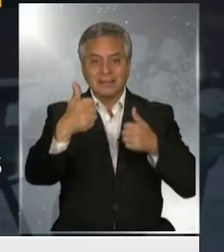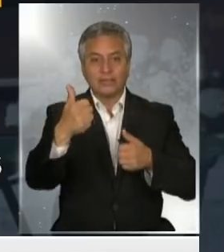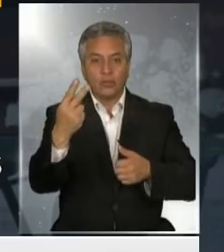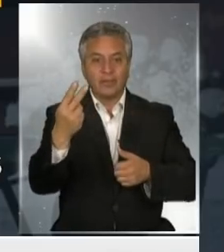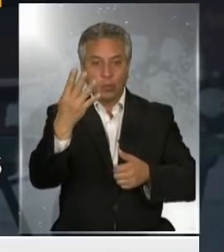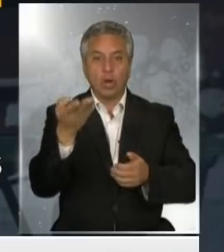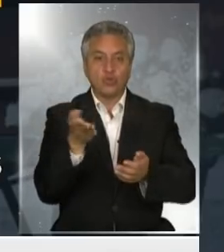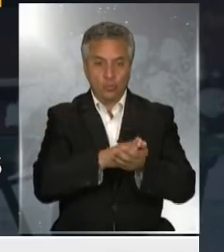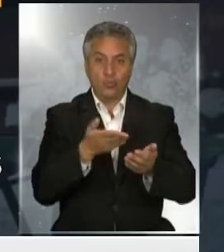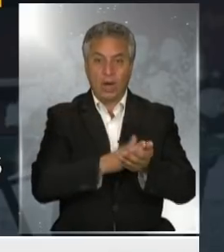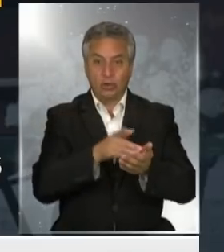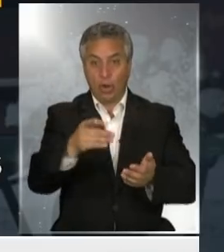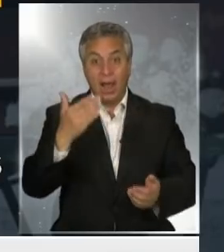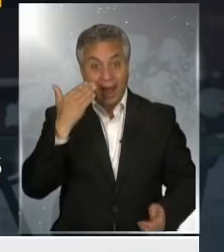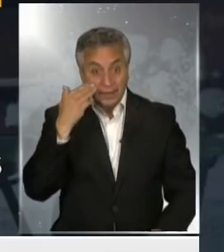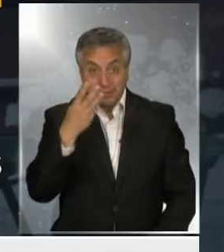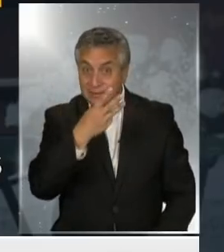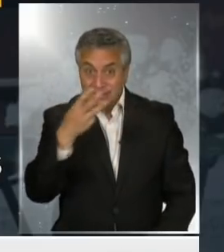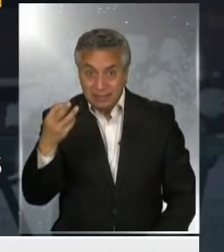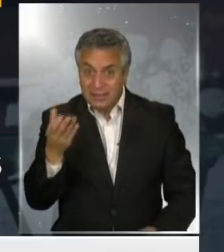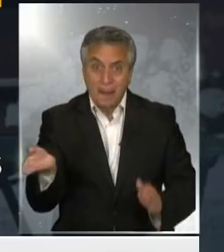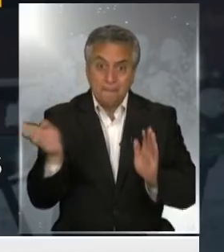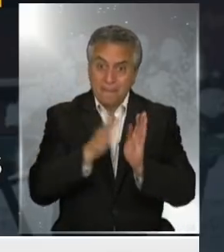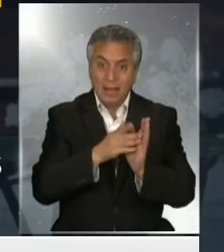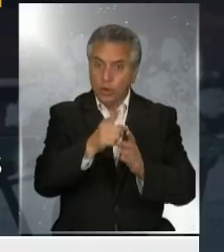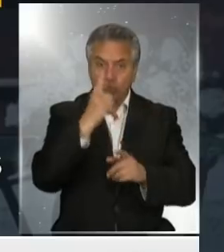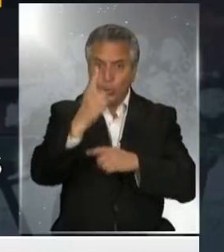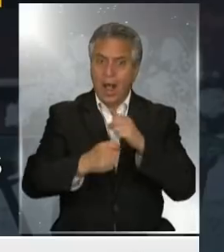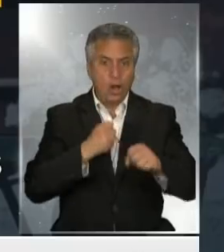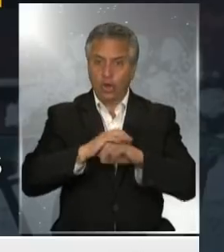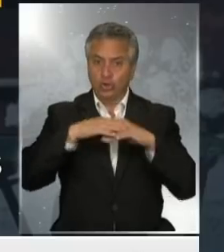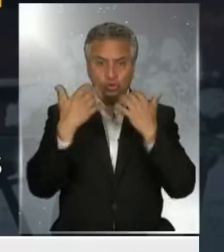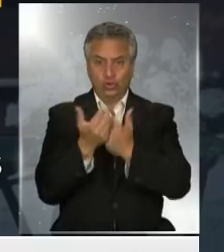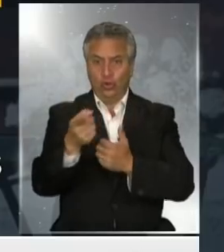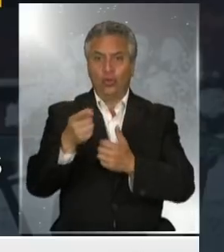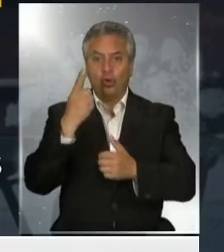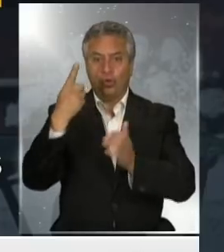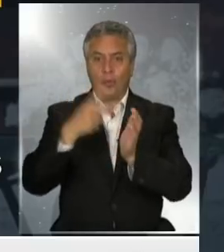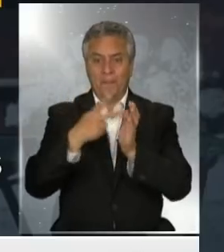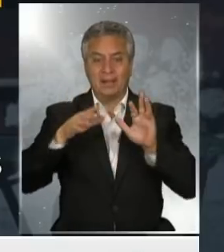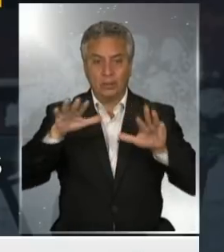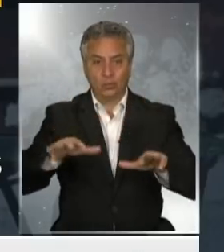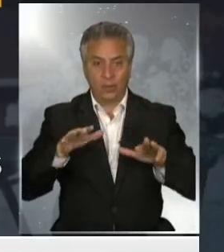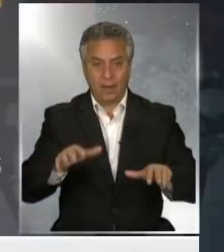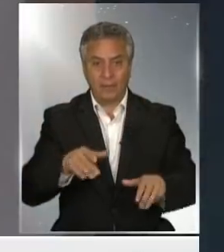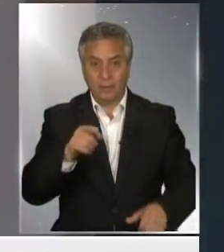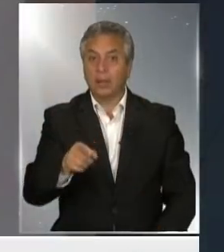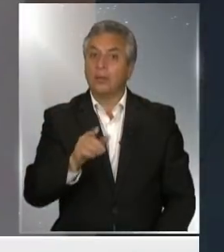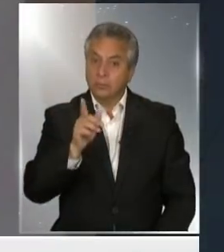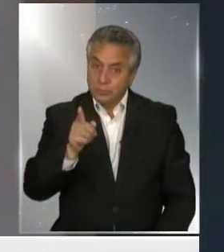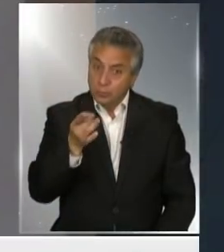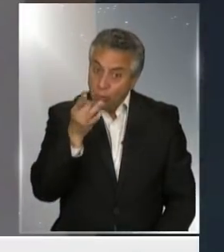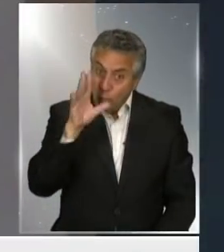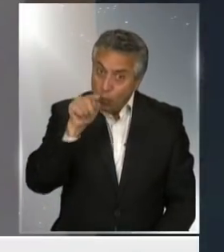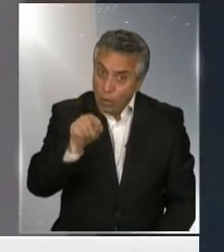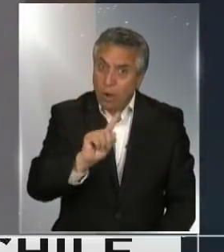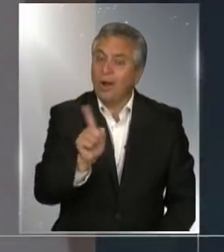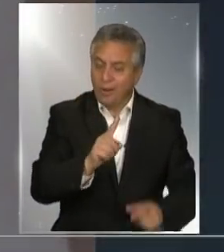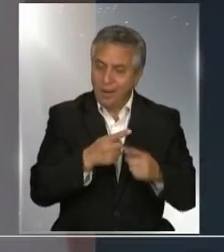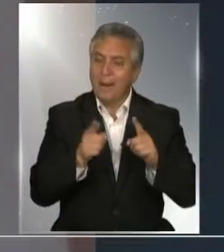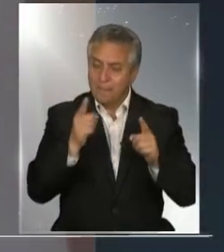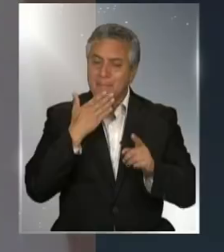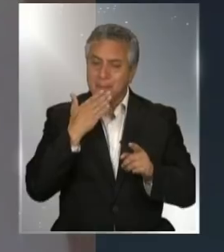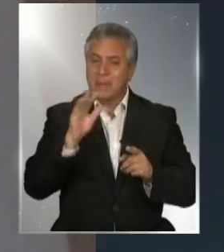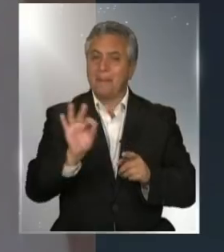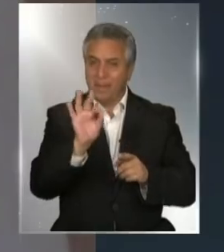casi 300 más que todo el año pasado. La pandemia sería el factor principal, pero no el único. También hay otros tipos de